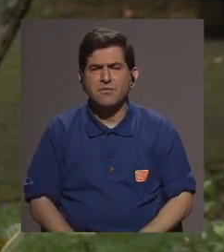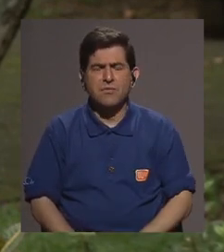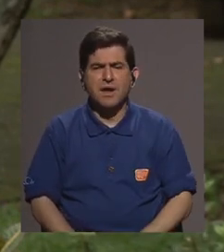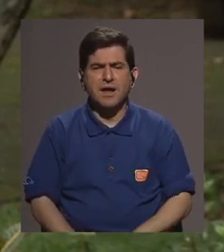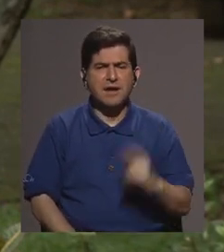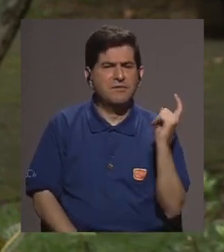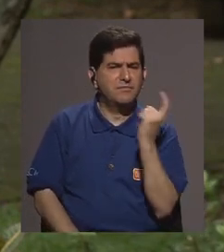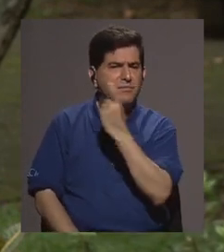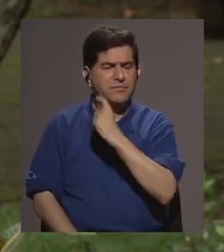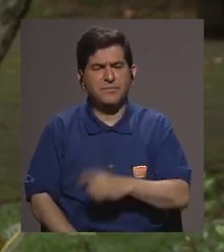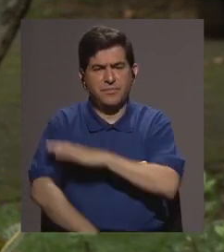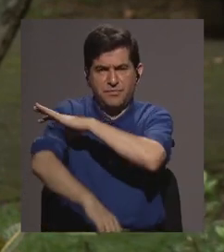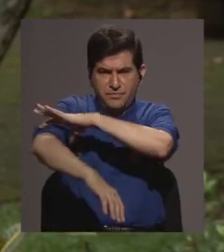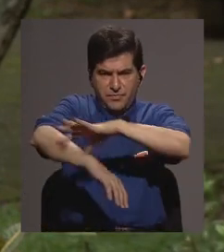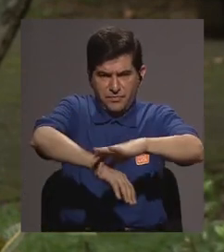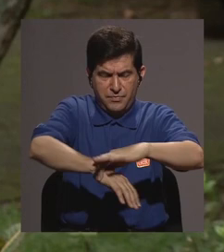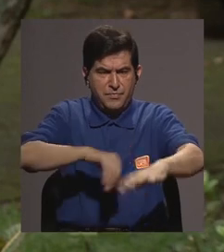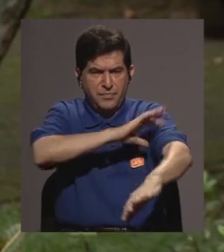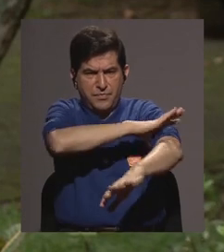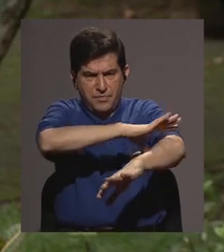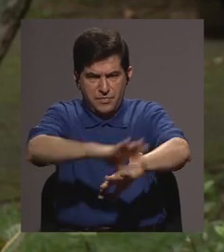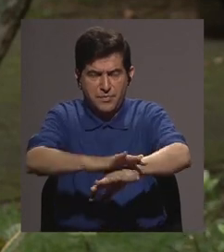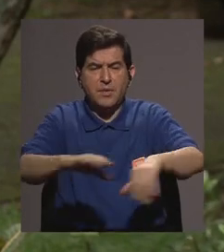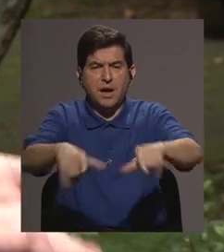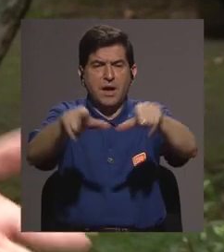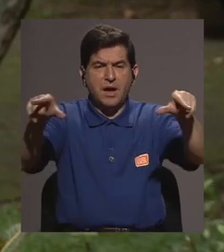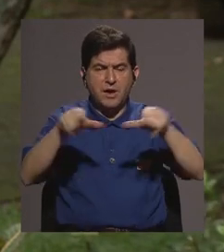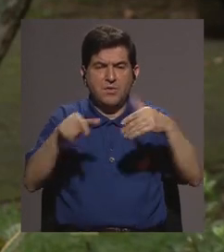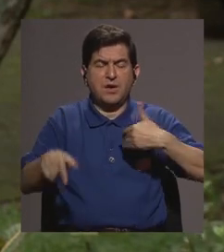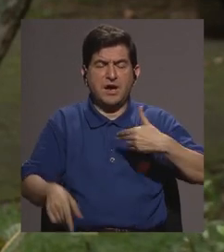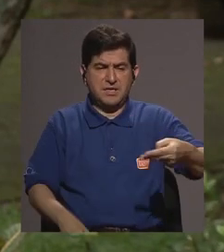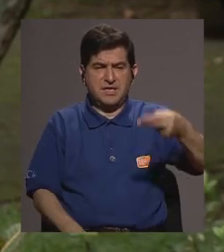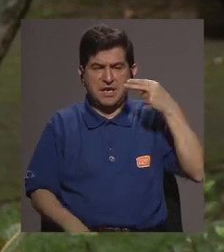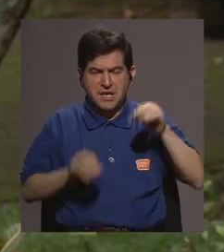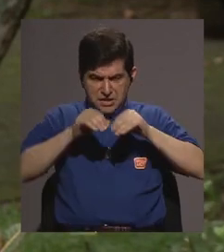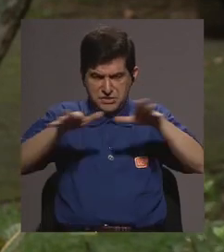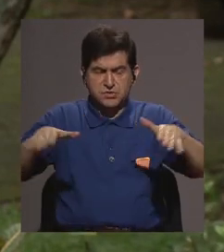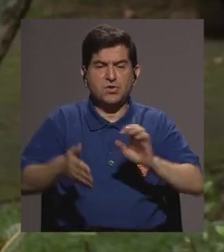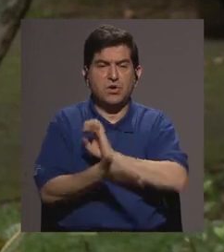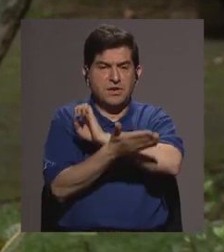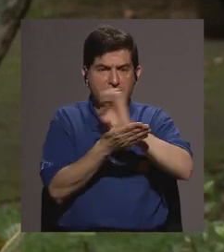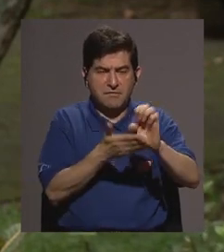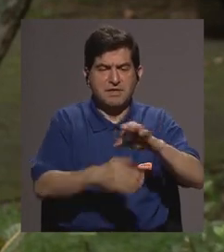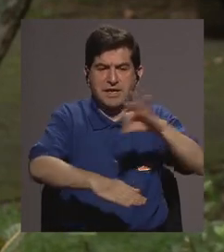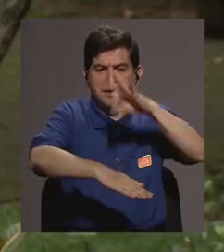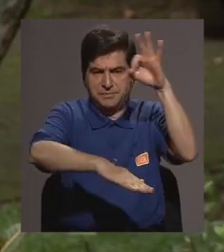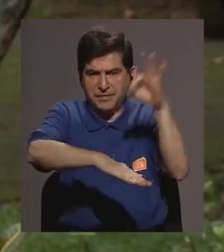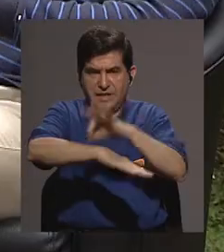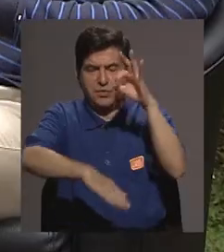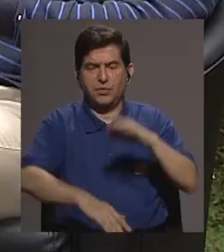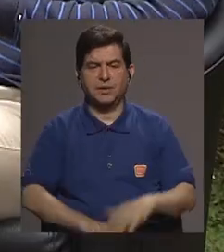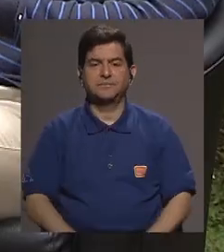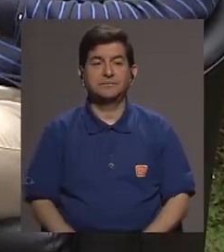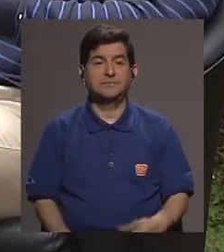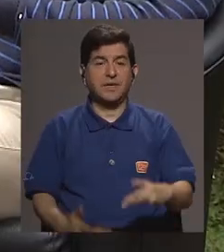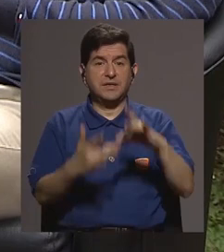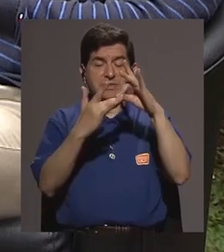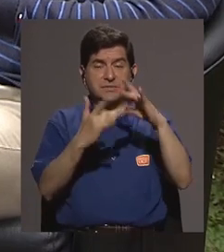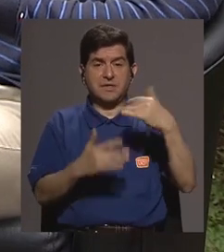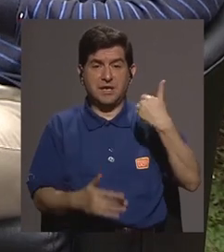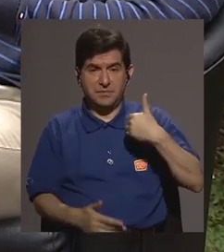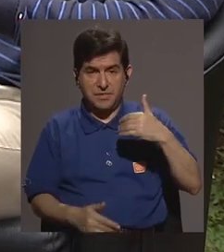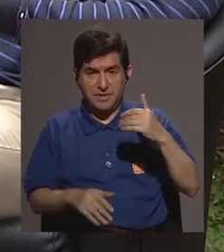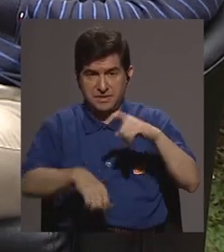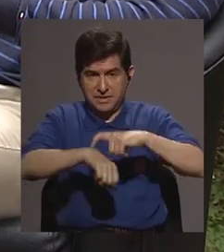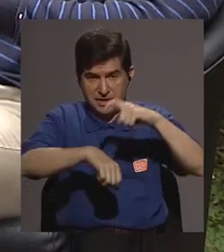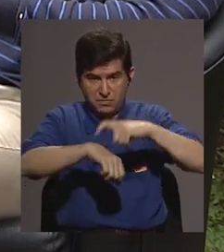repelentes camisa de manga larga si vas a algún lugar que tenga historia de transmisión para evitar ser picado por el mosquito y principalmente en horas de